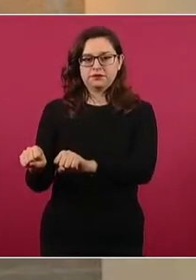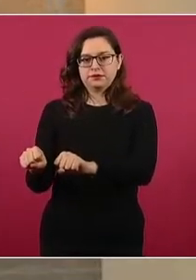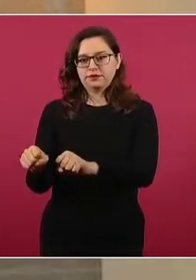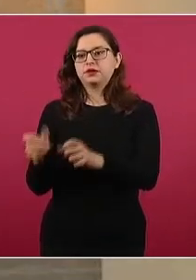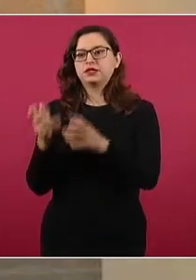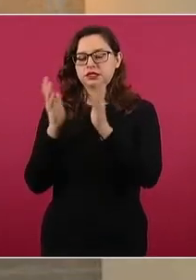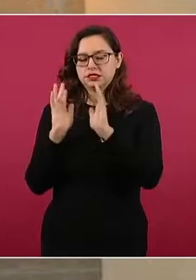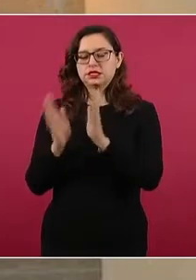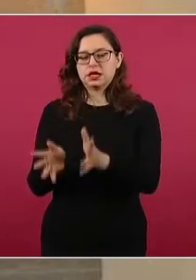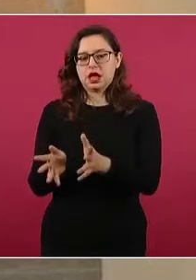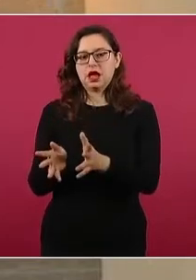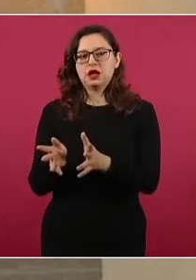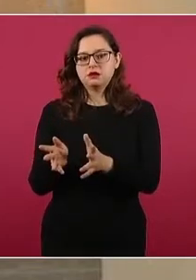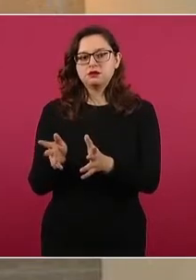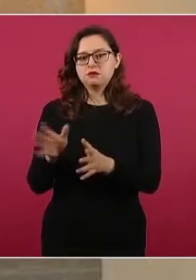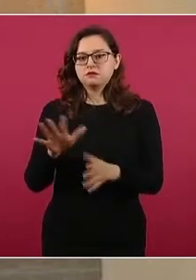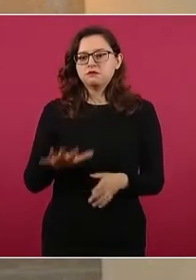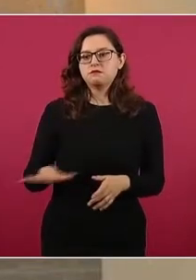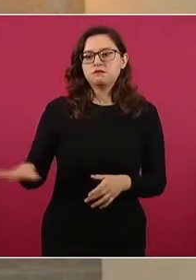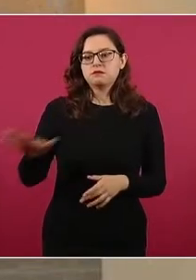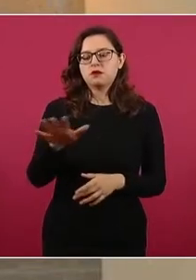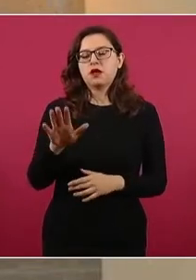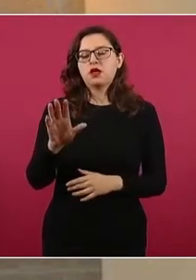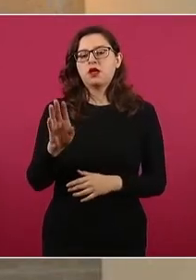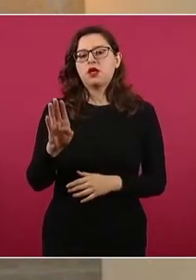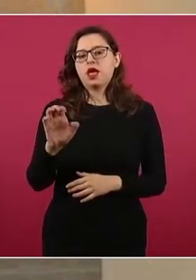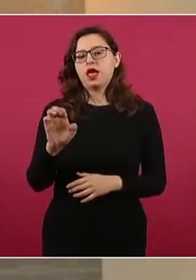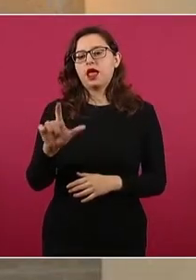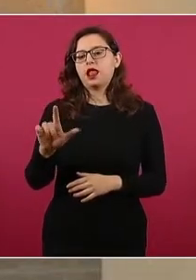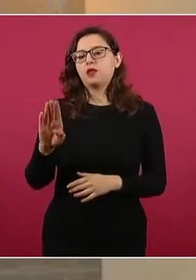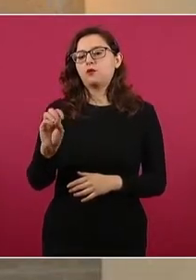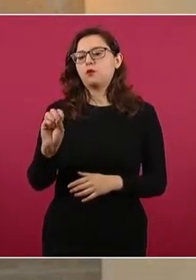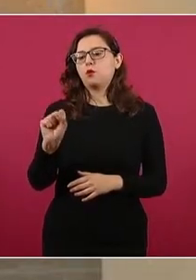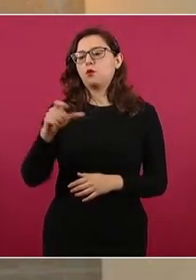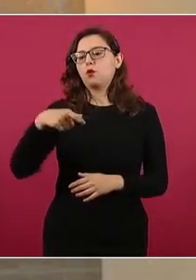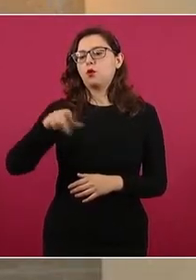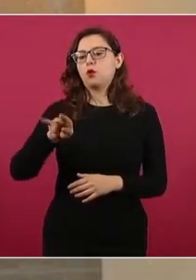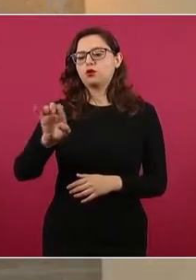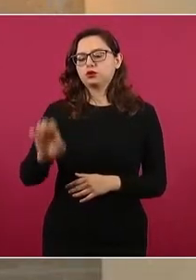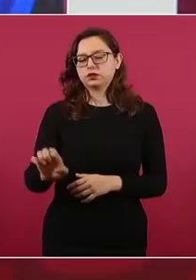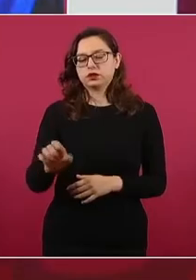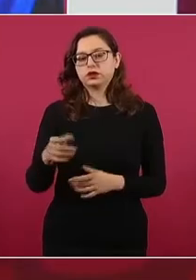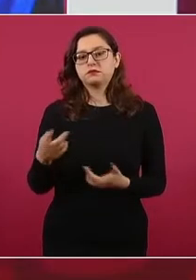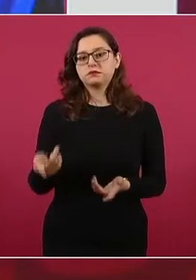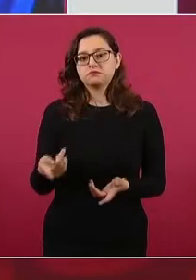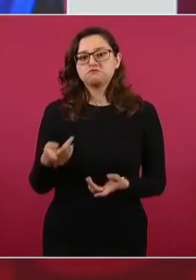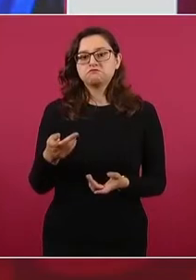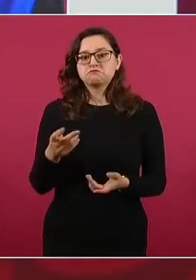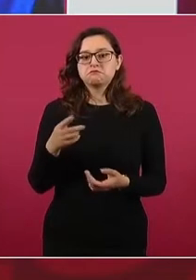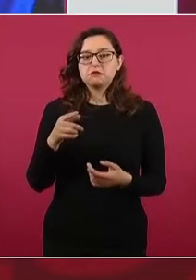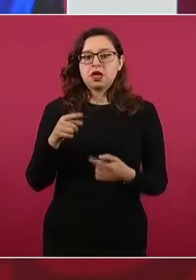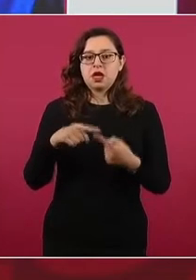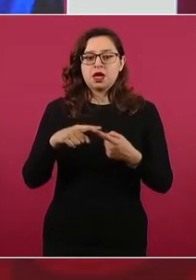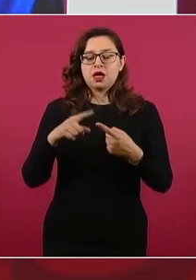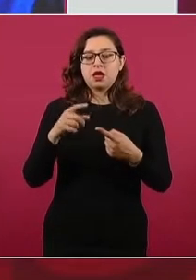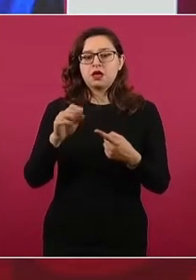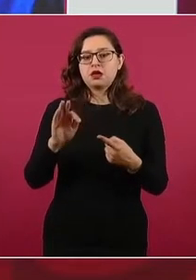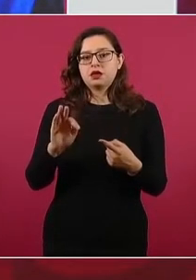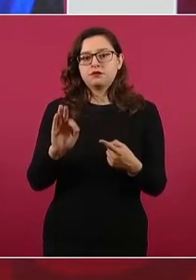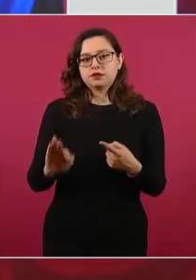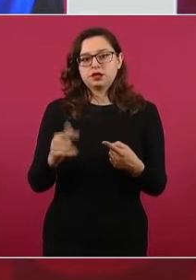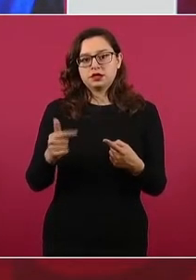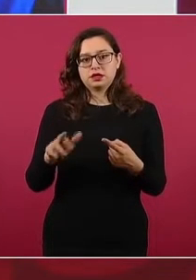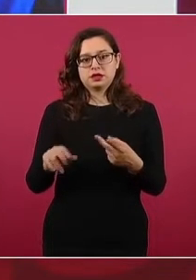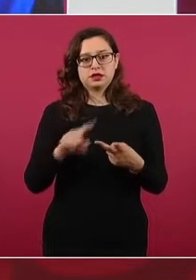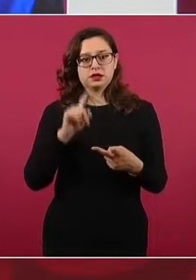del Bosque, mediante un operativo coordinado por elementos de la Fiscalía de la Ciudad de México, la Secretaría de Seguridad de la Ciudad de